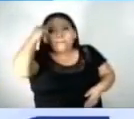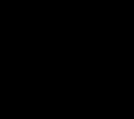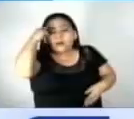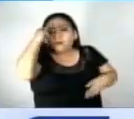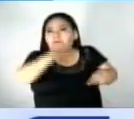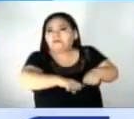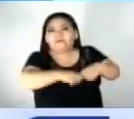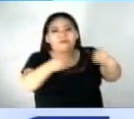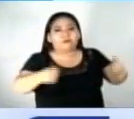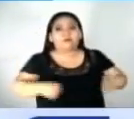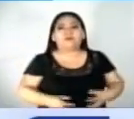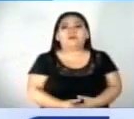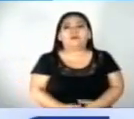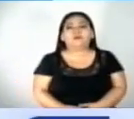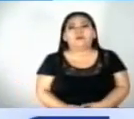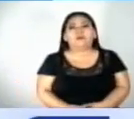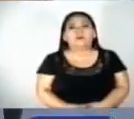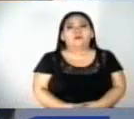vulnerados.